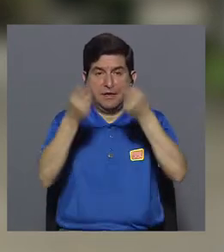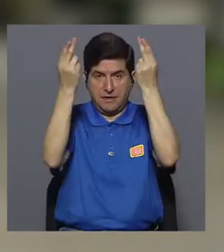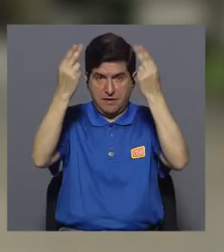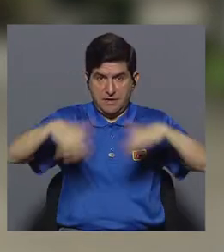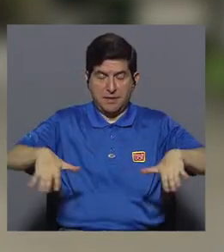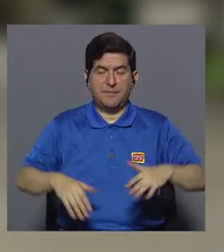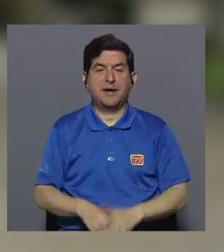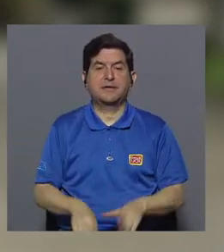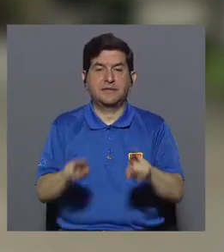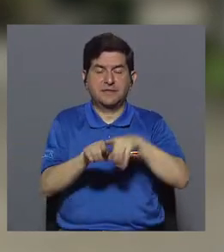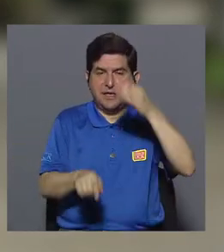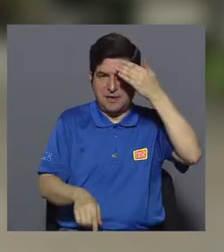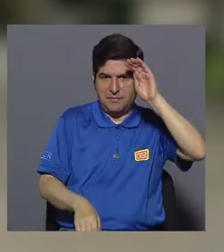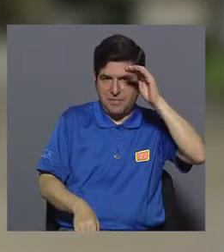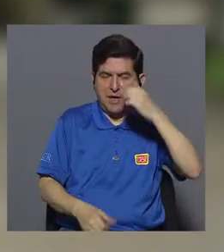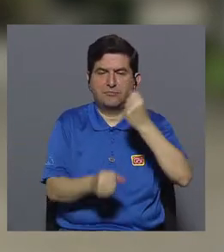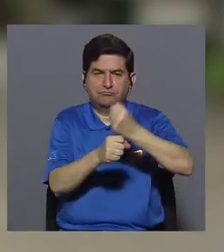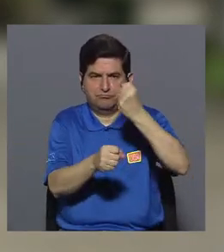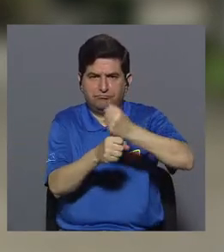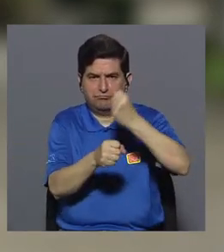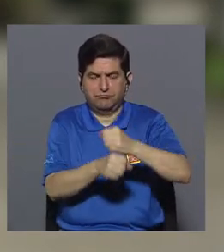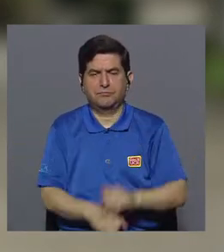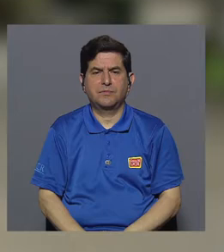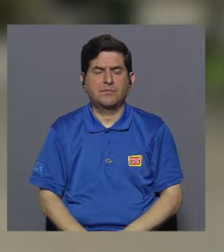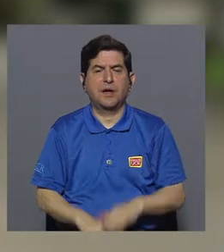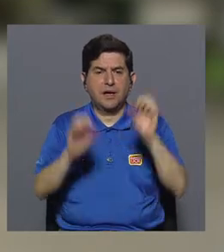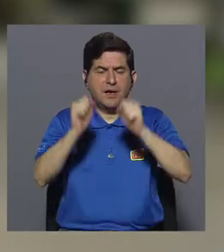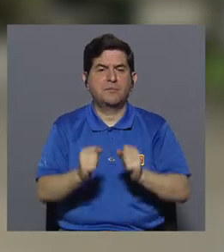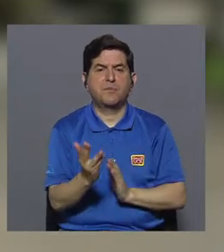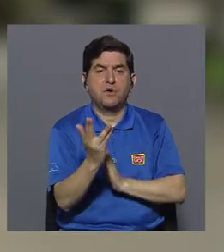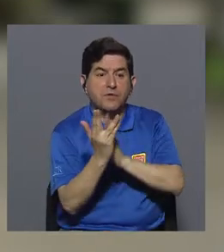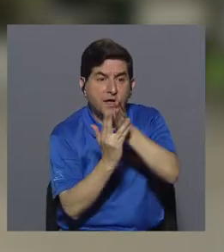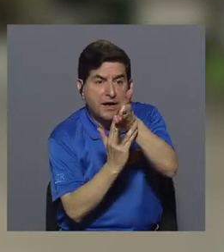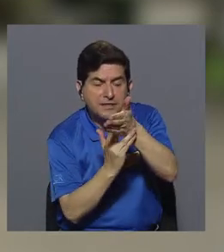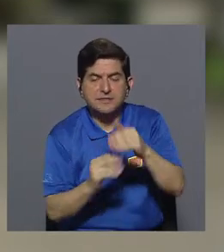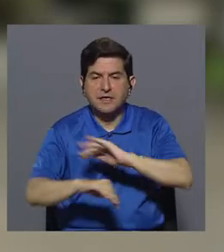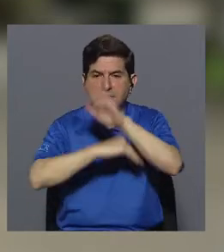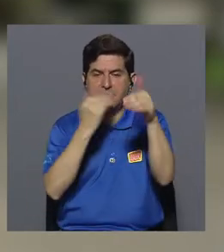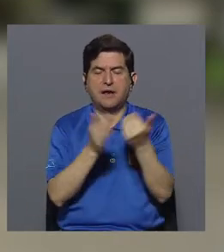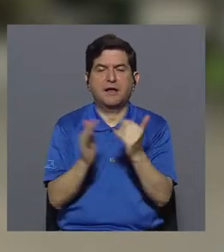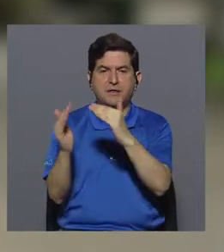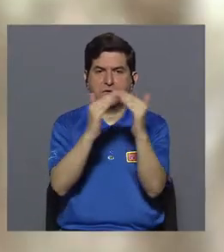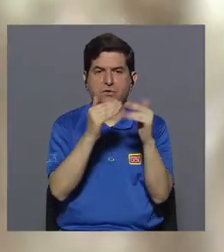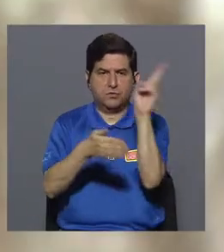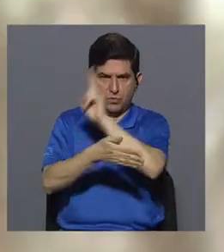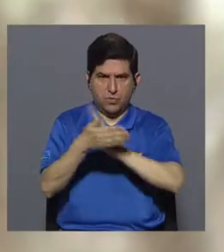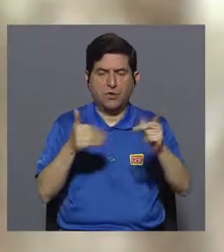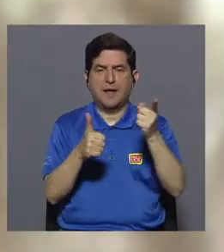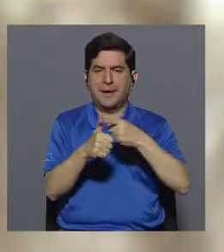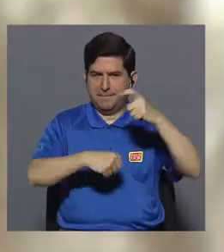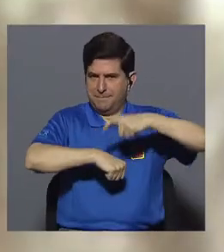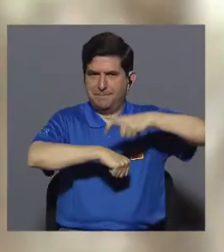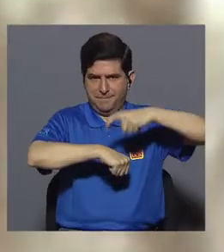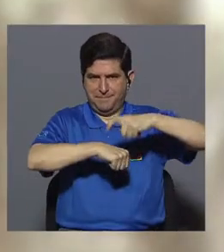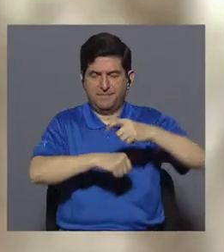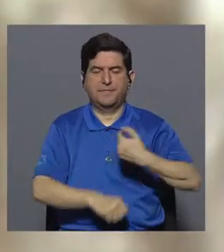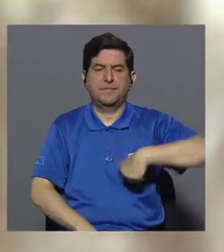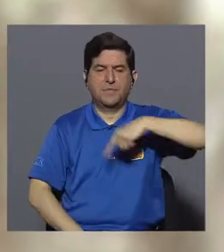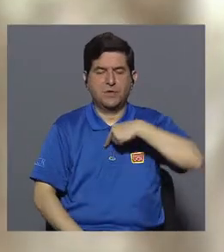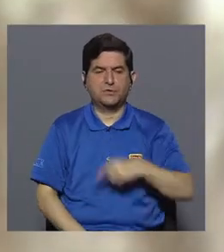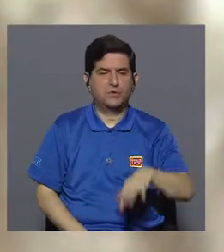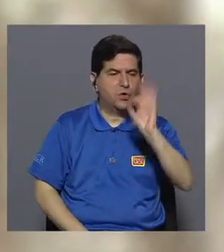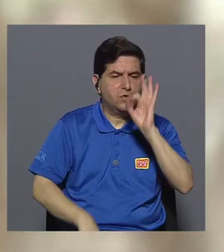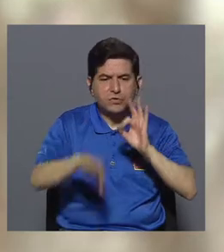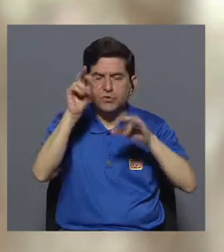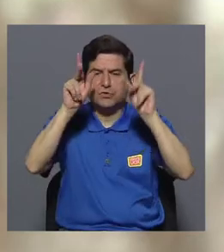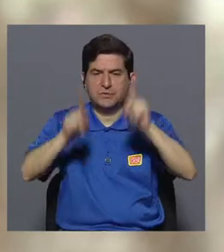digital. Trabajamos mucho con la página de Facebook nuestra para lograr el alcance a toda la población universitaria. Esa es como la primera fase en la que